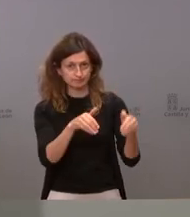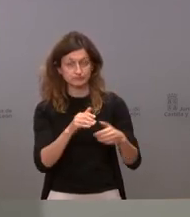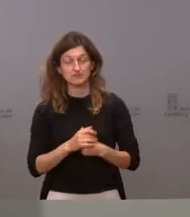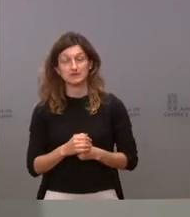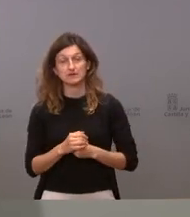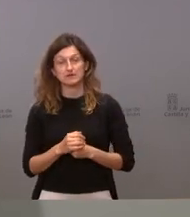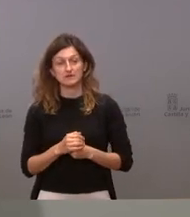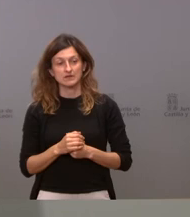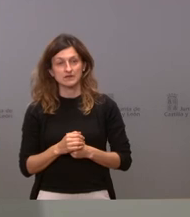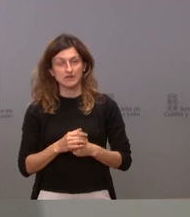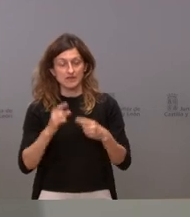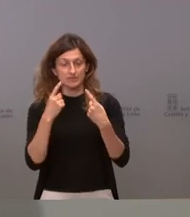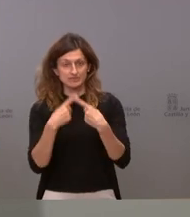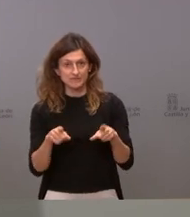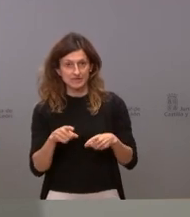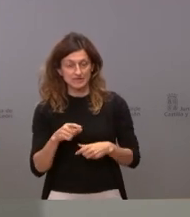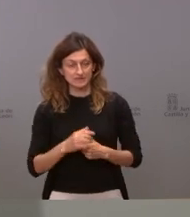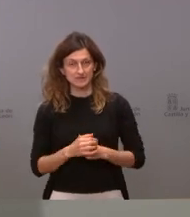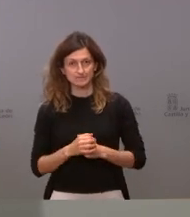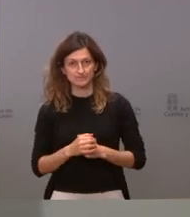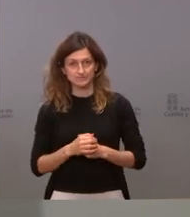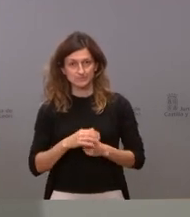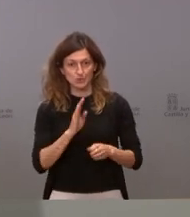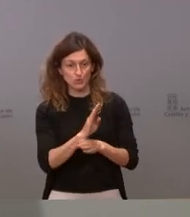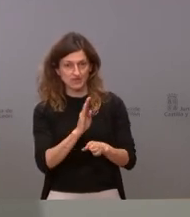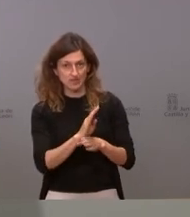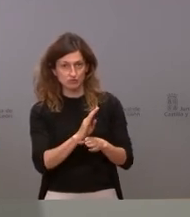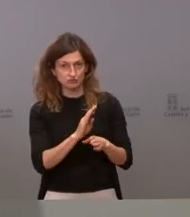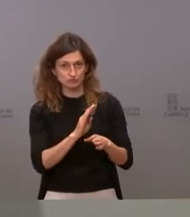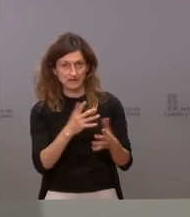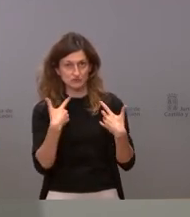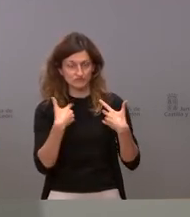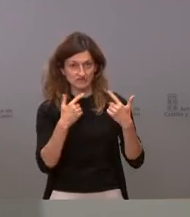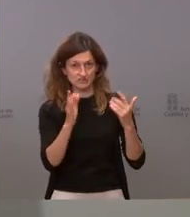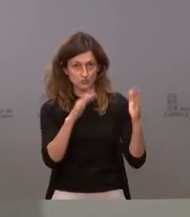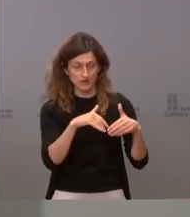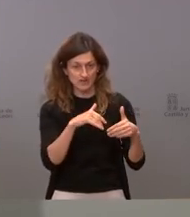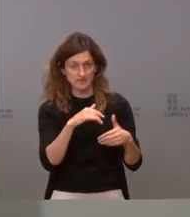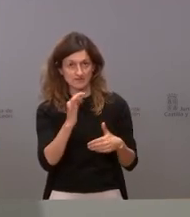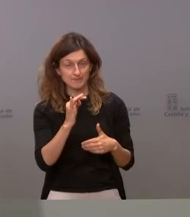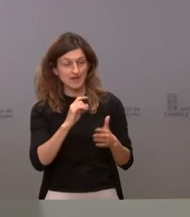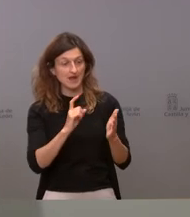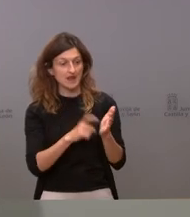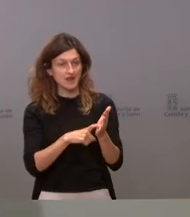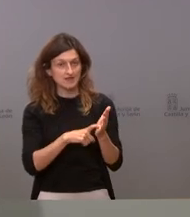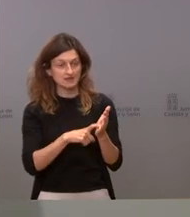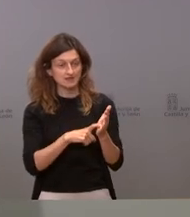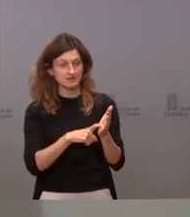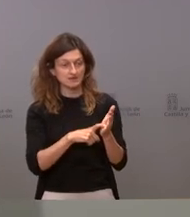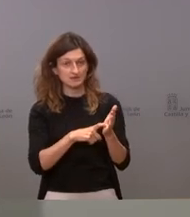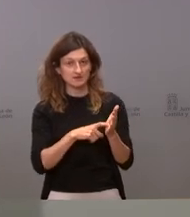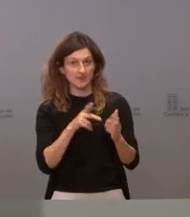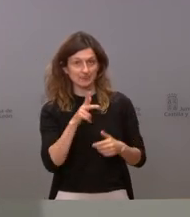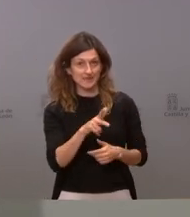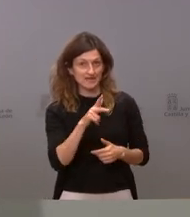diferencia sustancial no es que haya o no cuidados paliativos que los hay sino que se trata de una ley que su nombre es importante que es una ley de